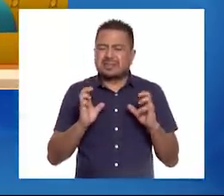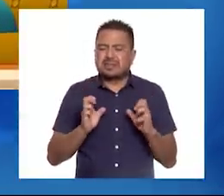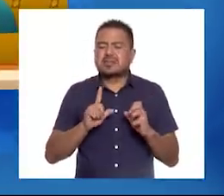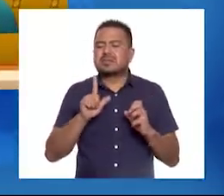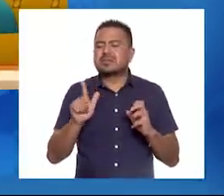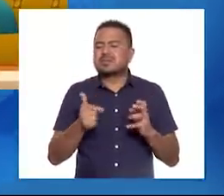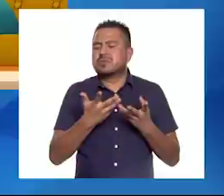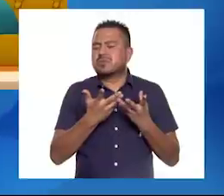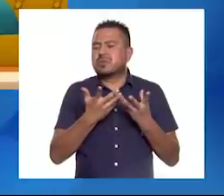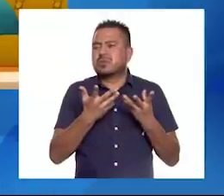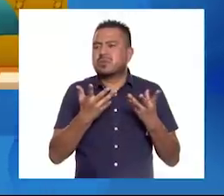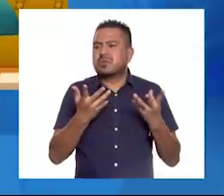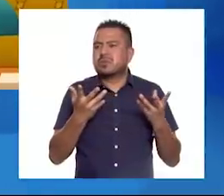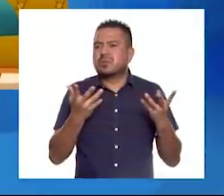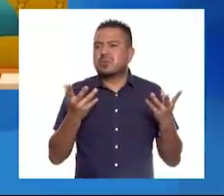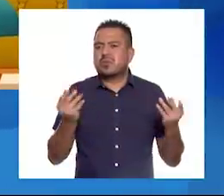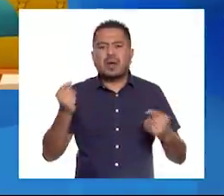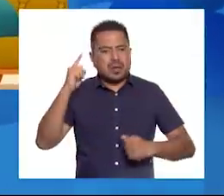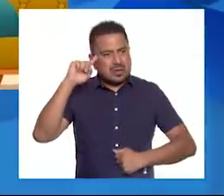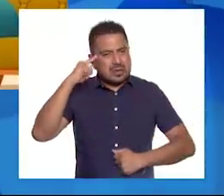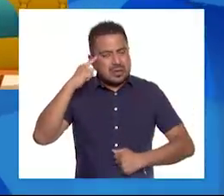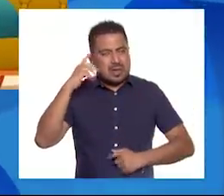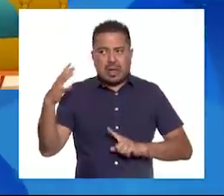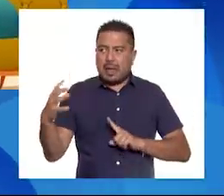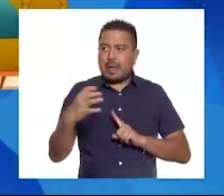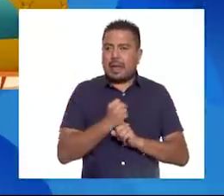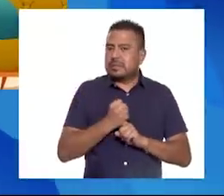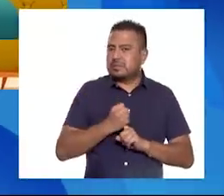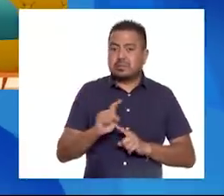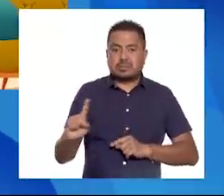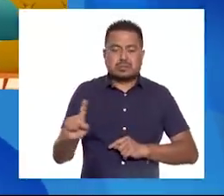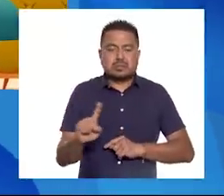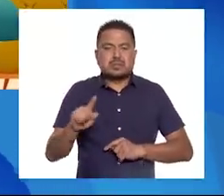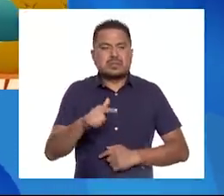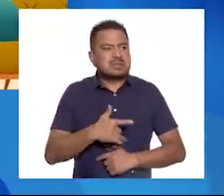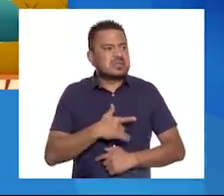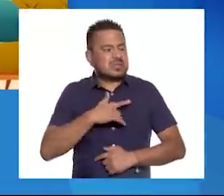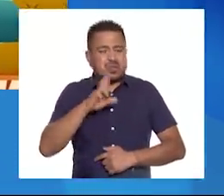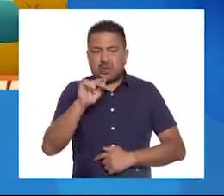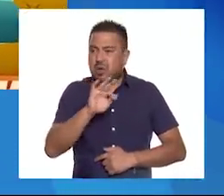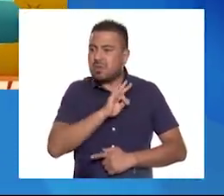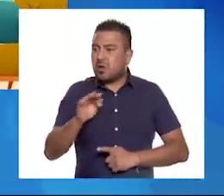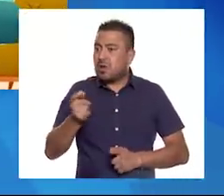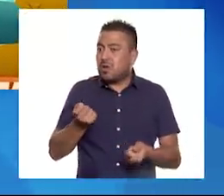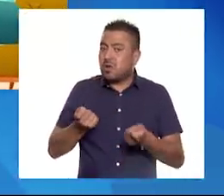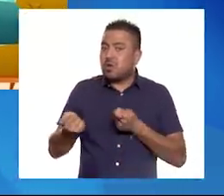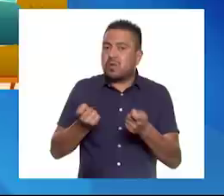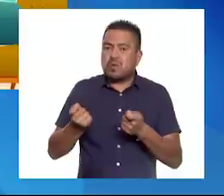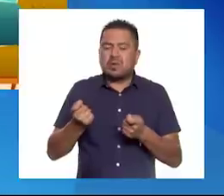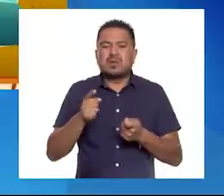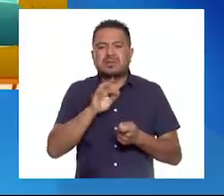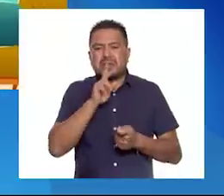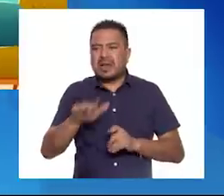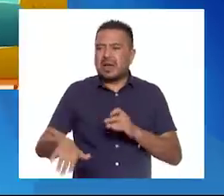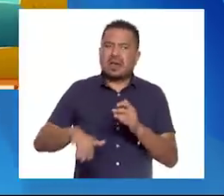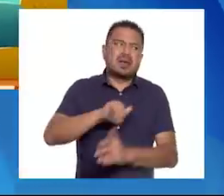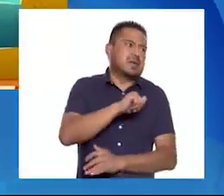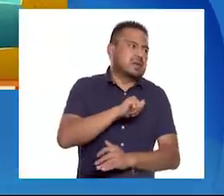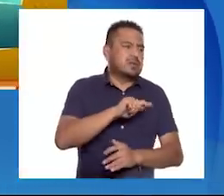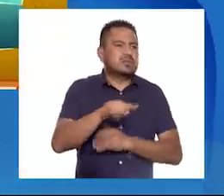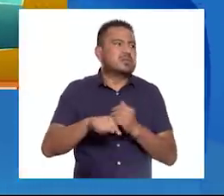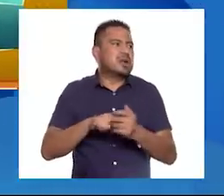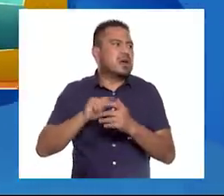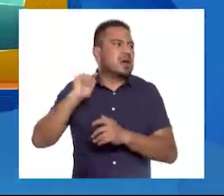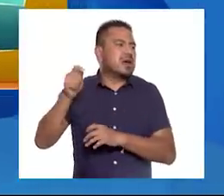relajarlo para que el enfado no te gane. Si sientes que no te puedes controlar, retírate de la situación,